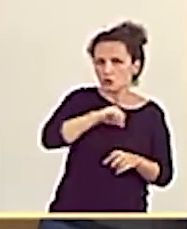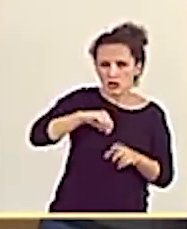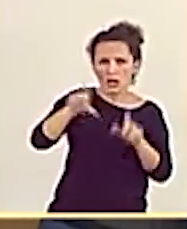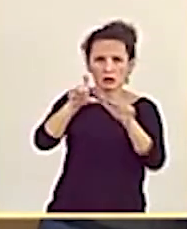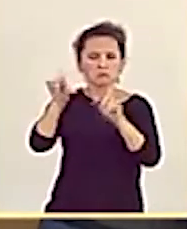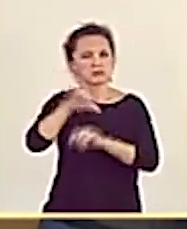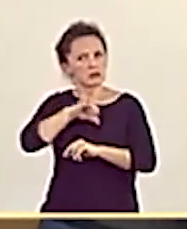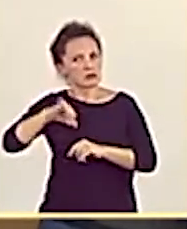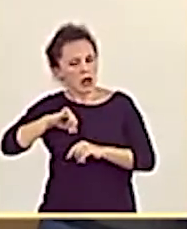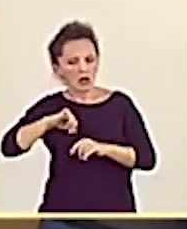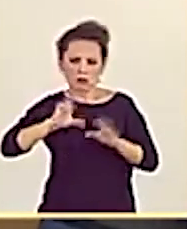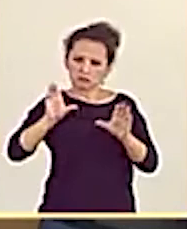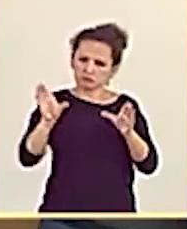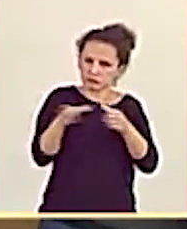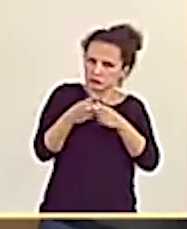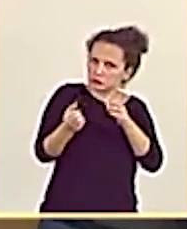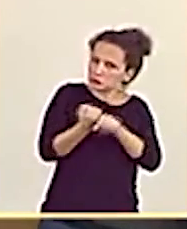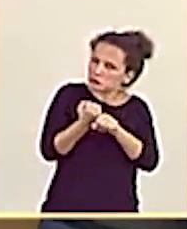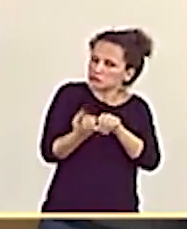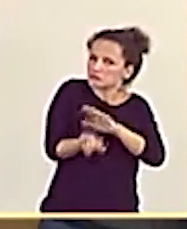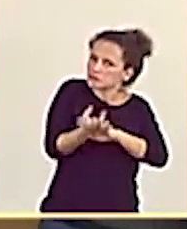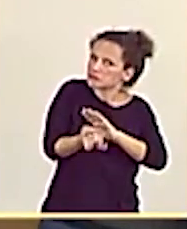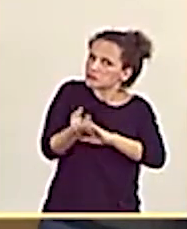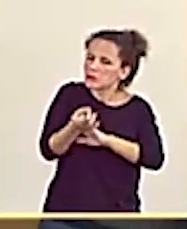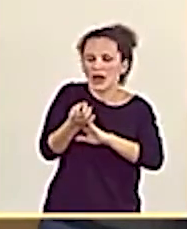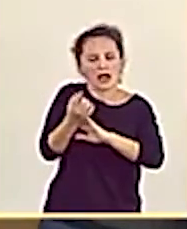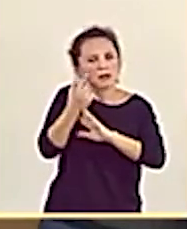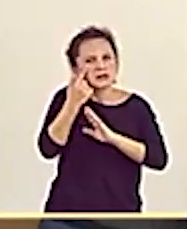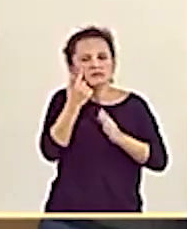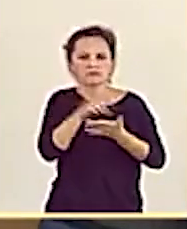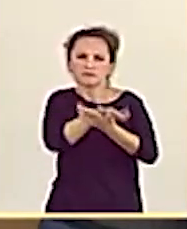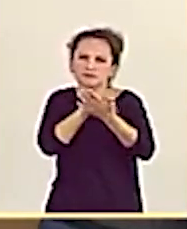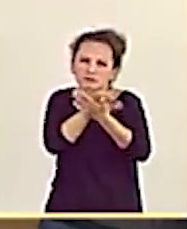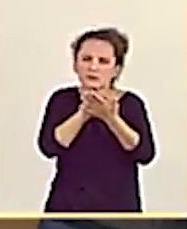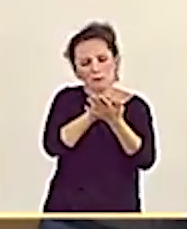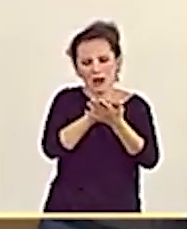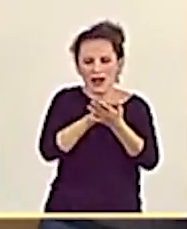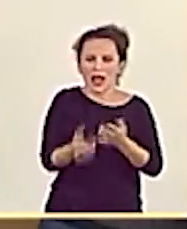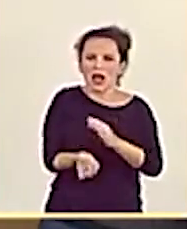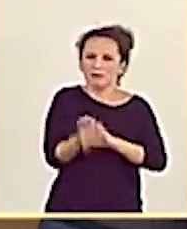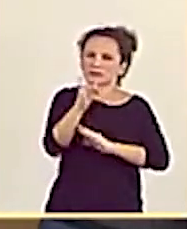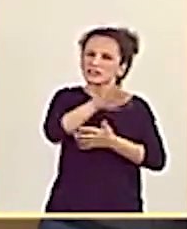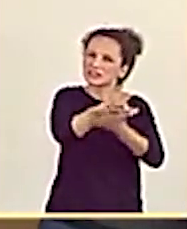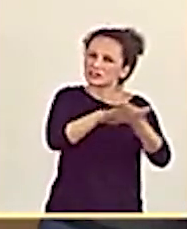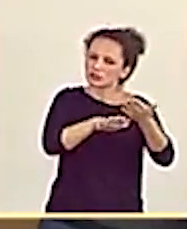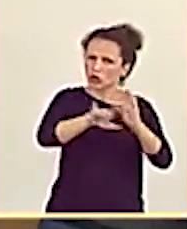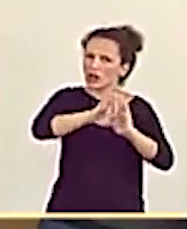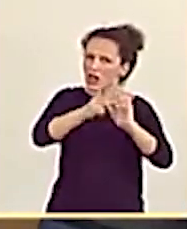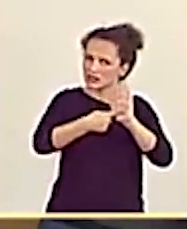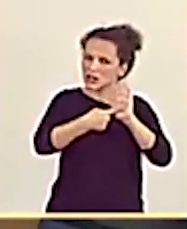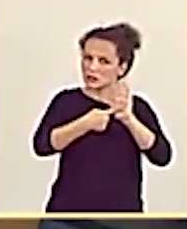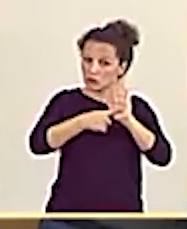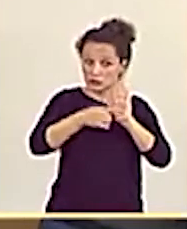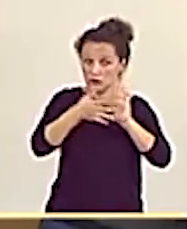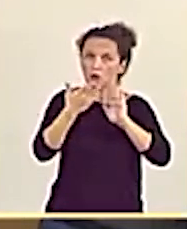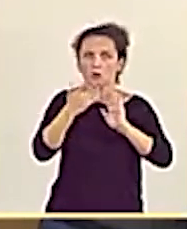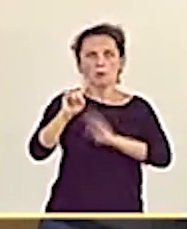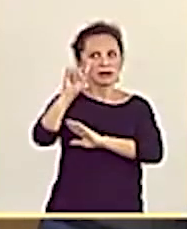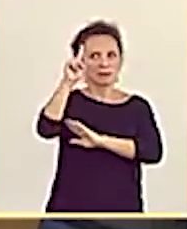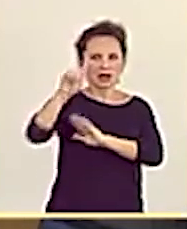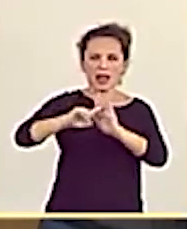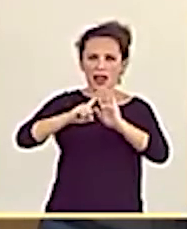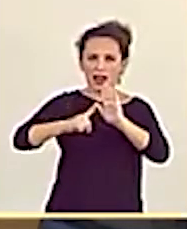diferentes grupos de trabajo para propiciar un debate que nos permita elaborar un texto legislativo, que va a ser la primera ley de vivienda